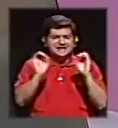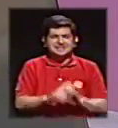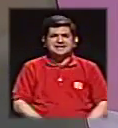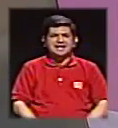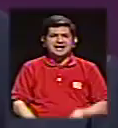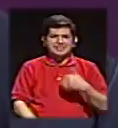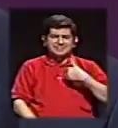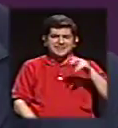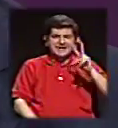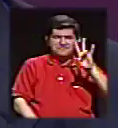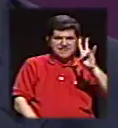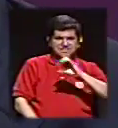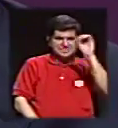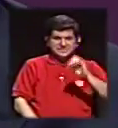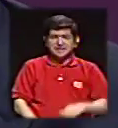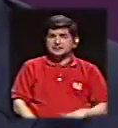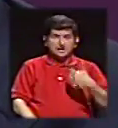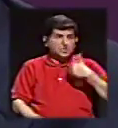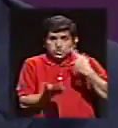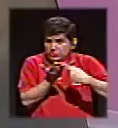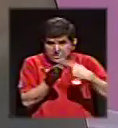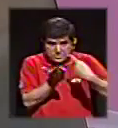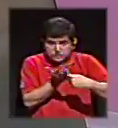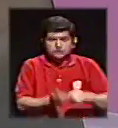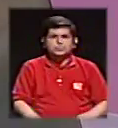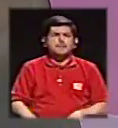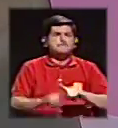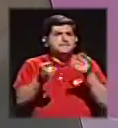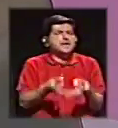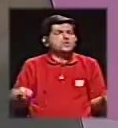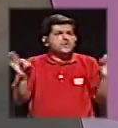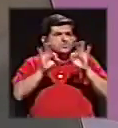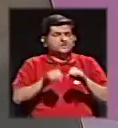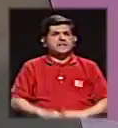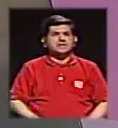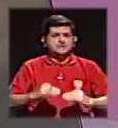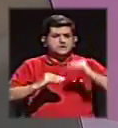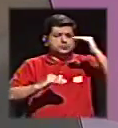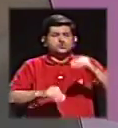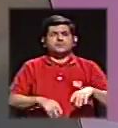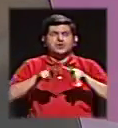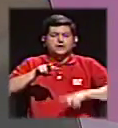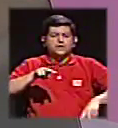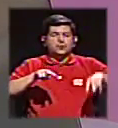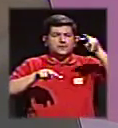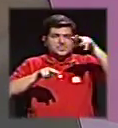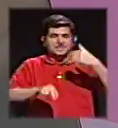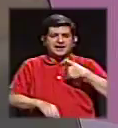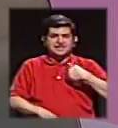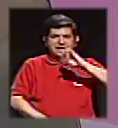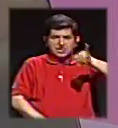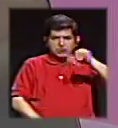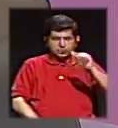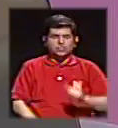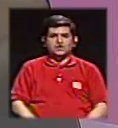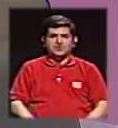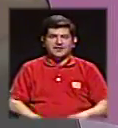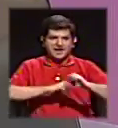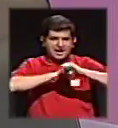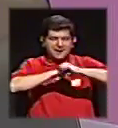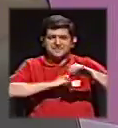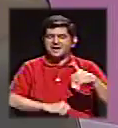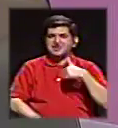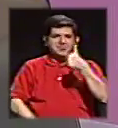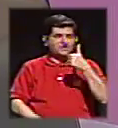debates. Claro. Ojalá que pueda haber un que estamos organizando. que es importante y yo creo que es la mayor ventaja de Johnny Araya es que las campañas no se ganan